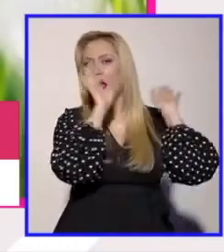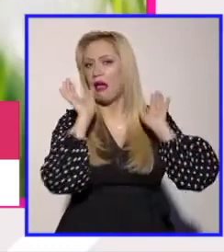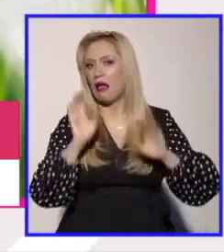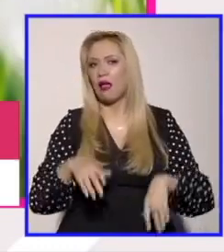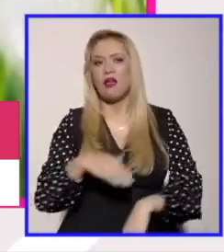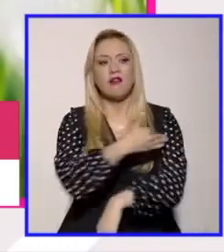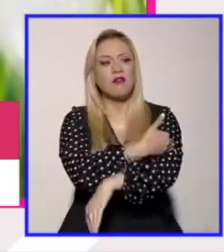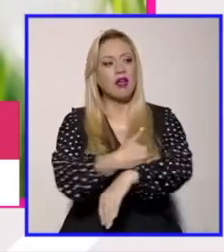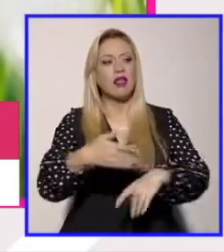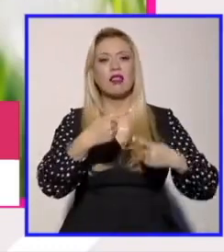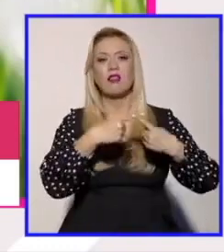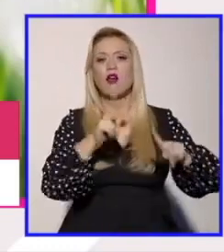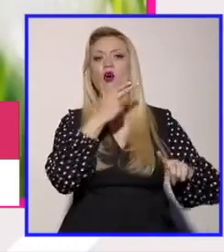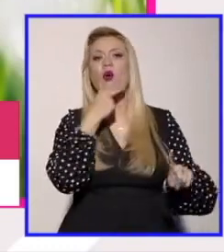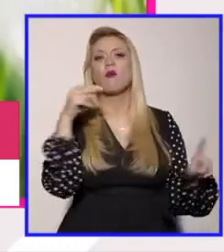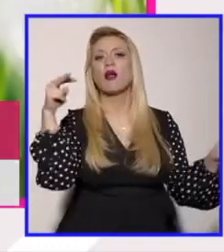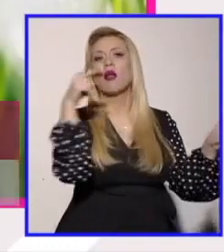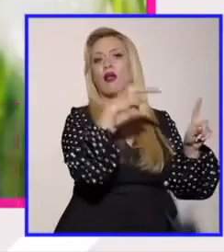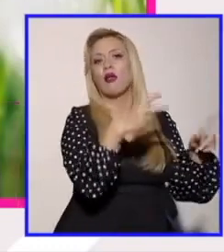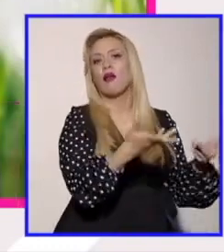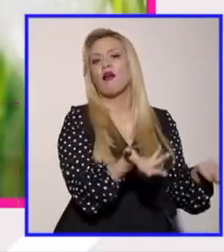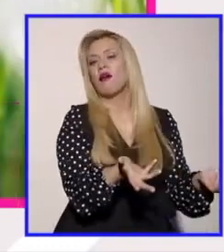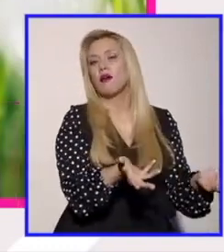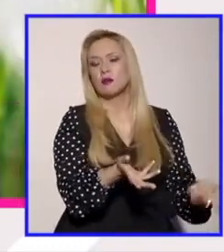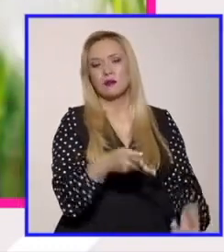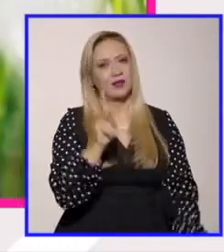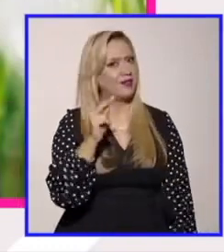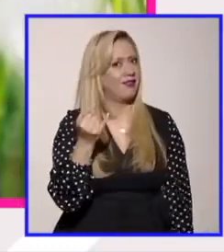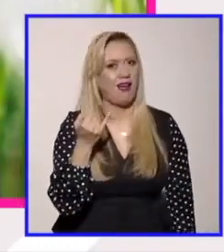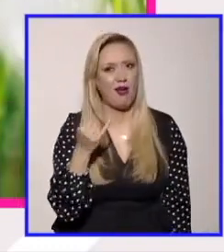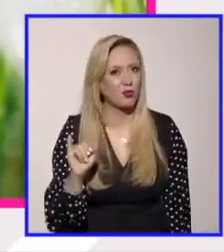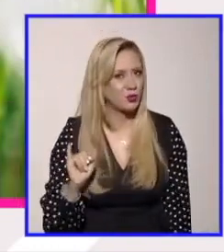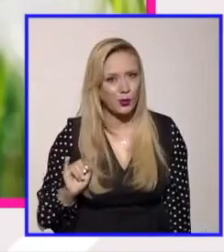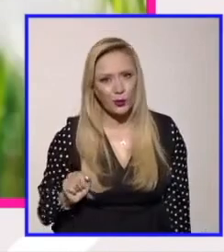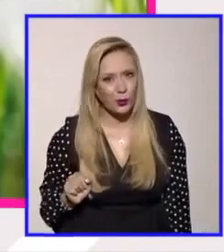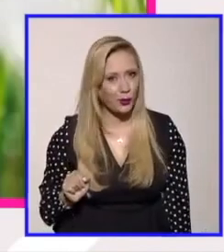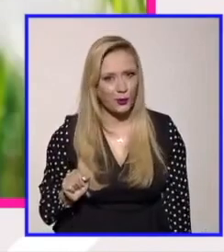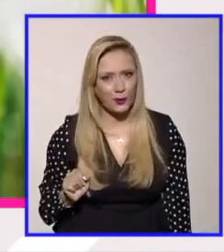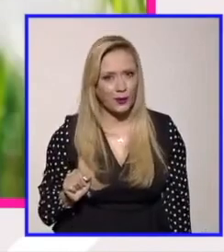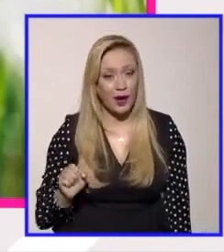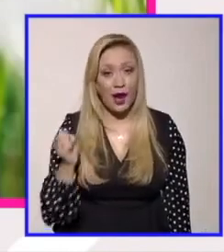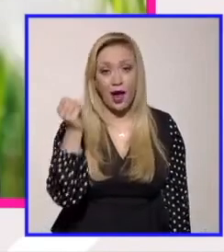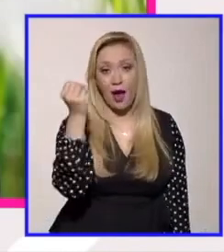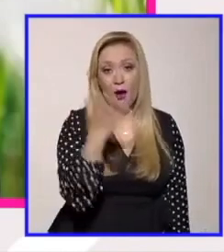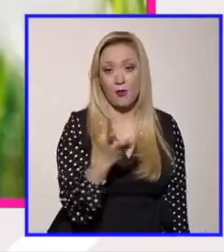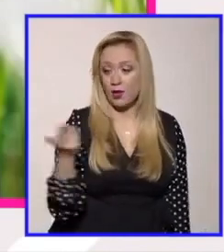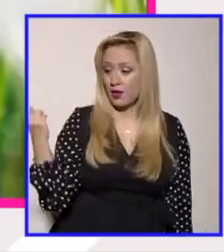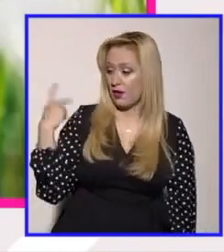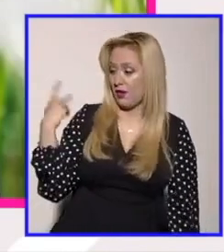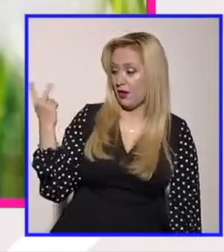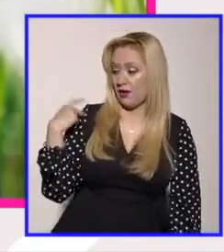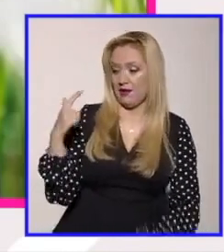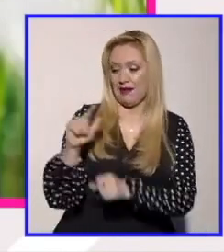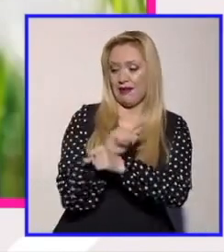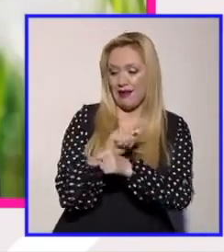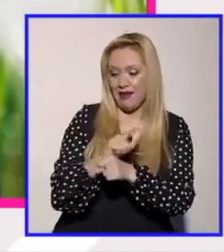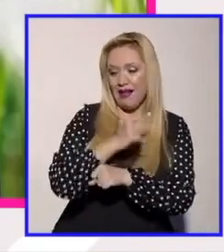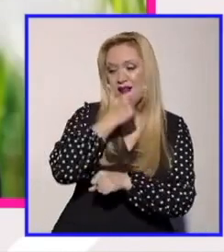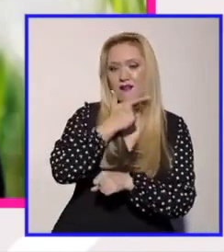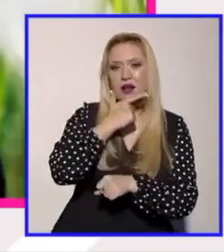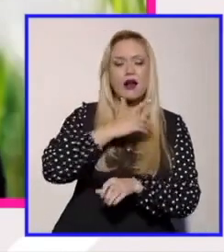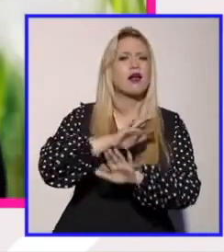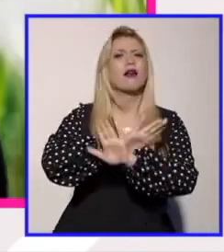supuesto que eso es absurdo porque aunque tengas una pareja de tu mismo género o de tu mismo sexo el